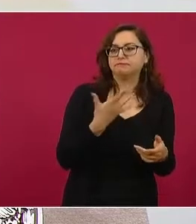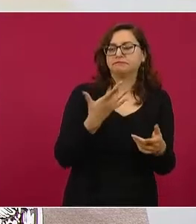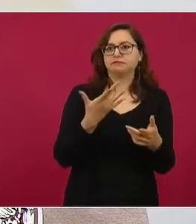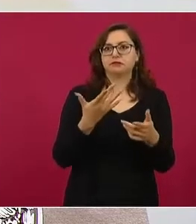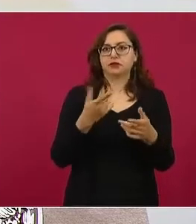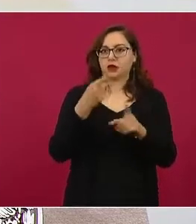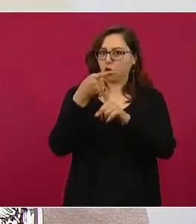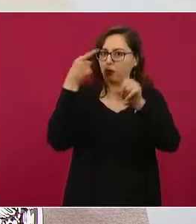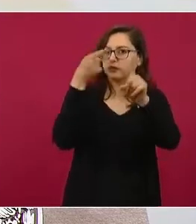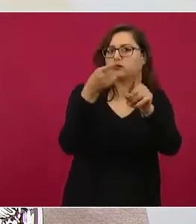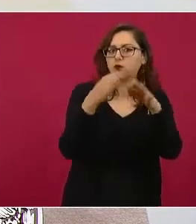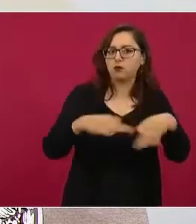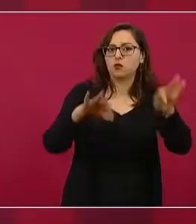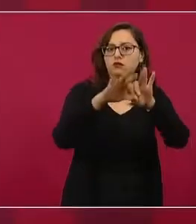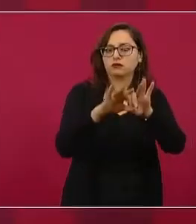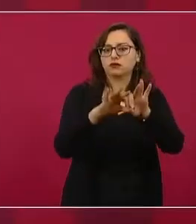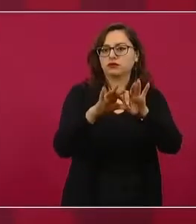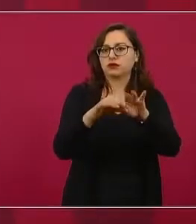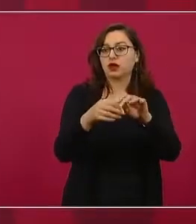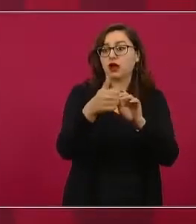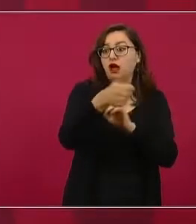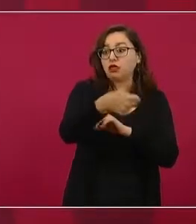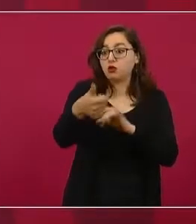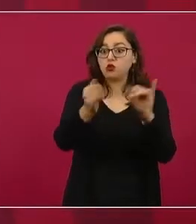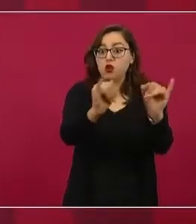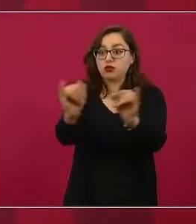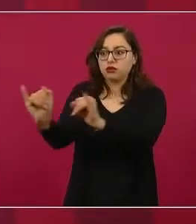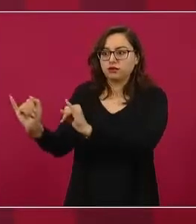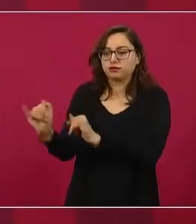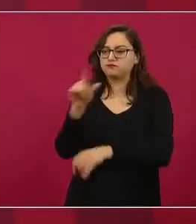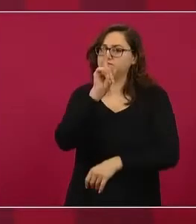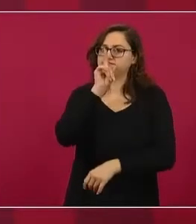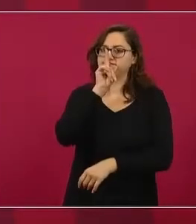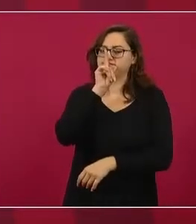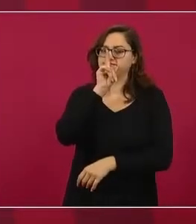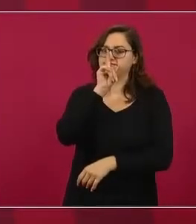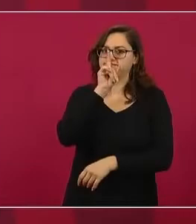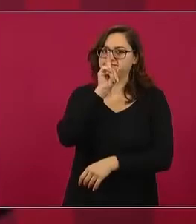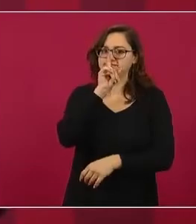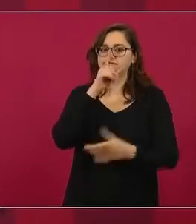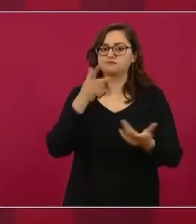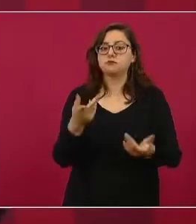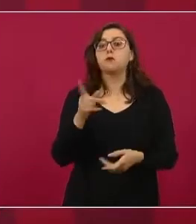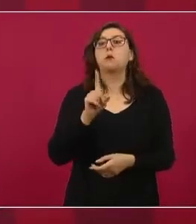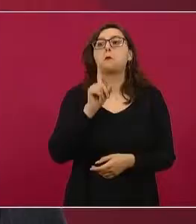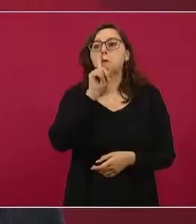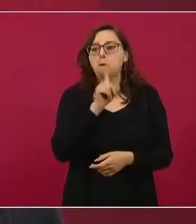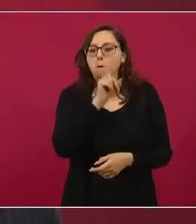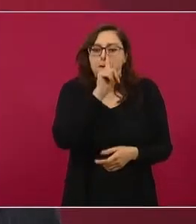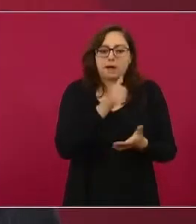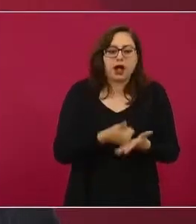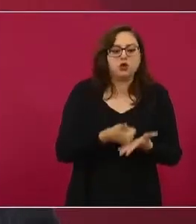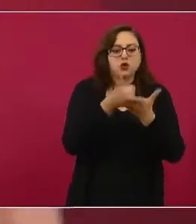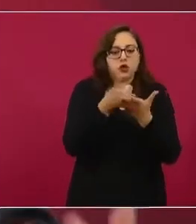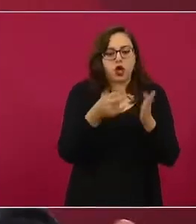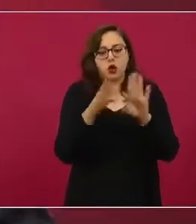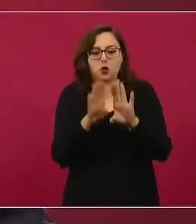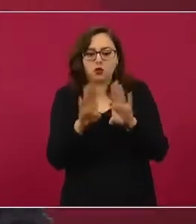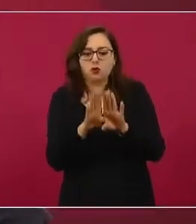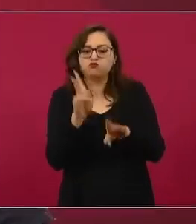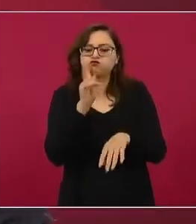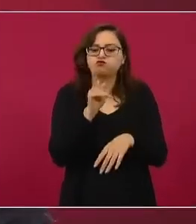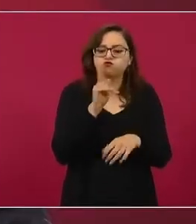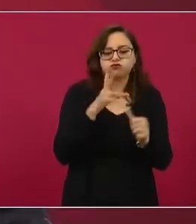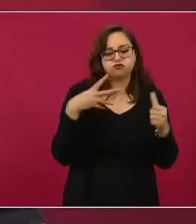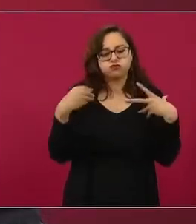cada persona. Y el uso de las pruebas nos ayuda a orientar la vigilancia epidemiológica, a saber por dónde va y a qué